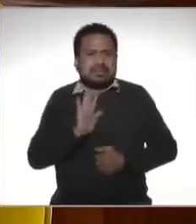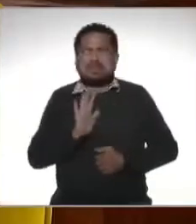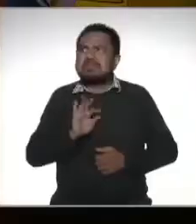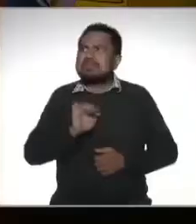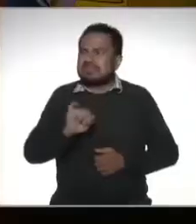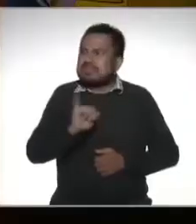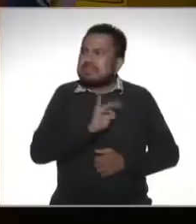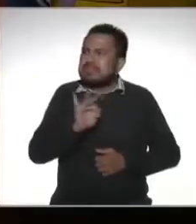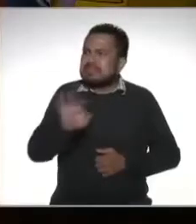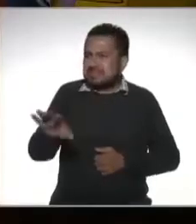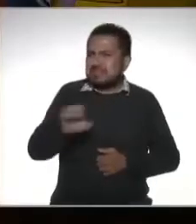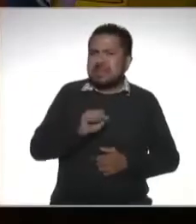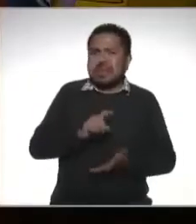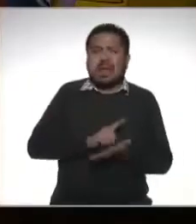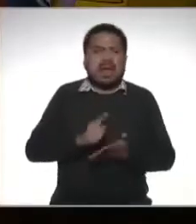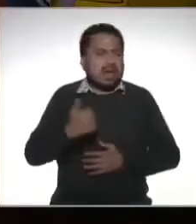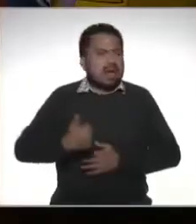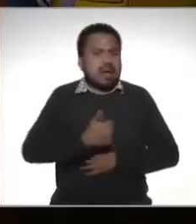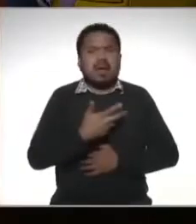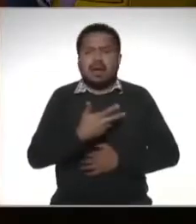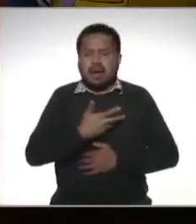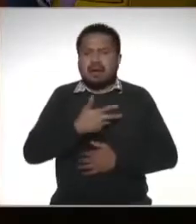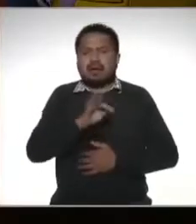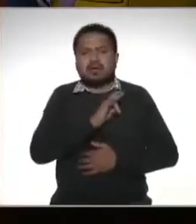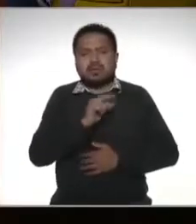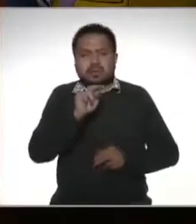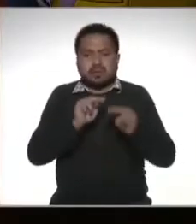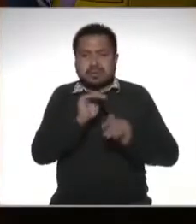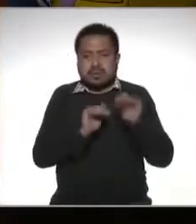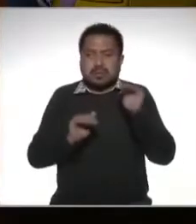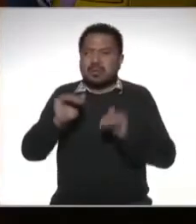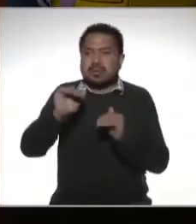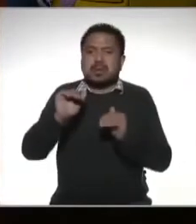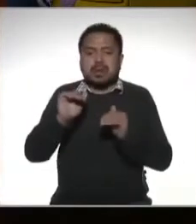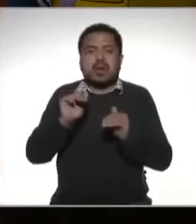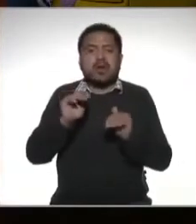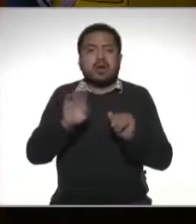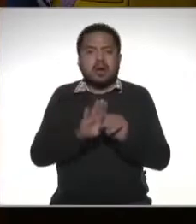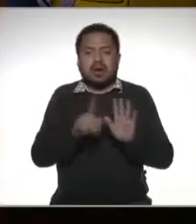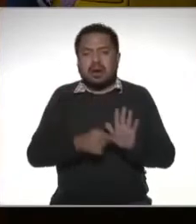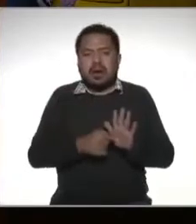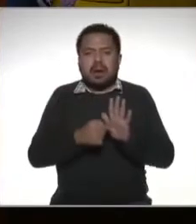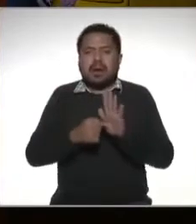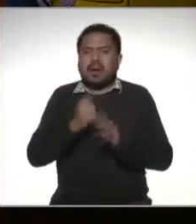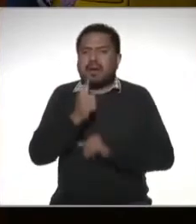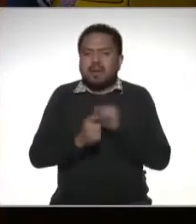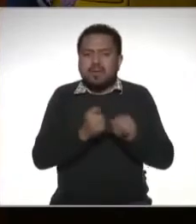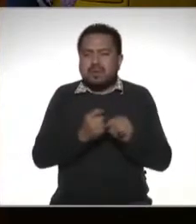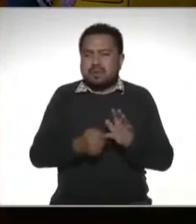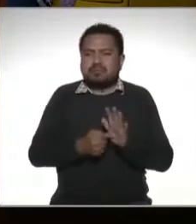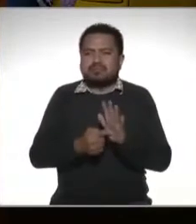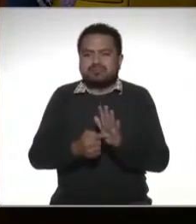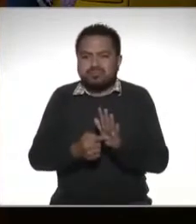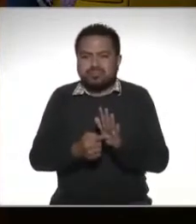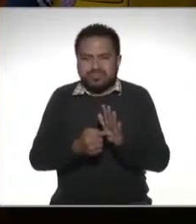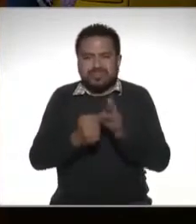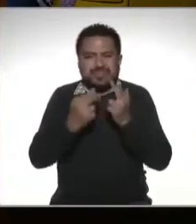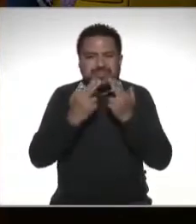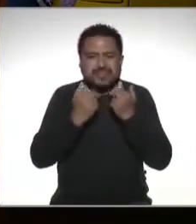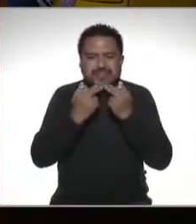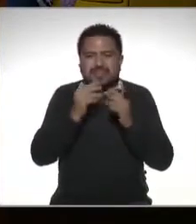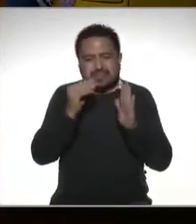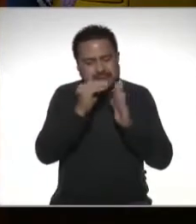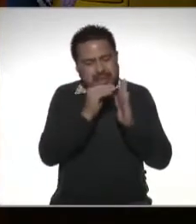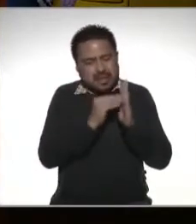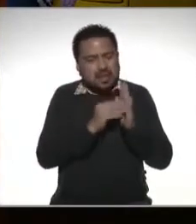dinero y además tenemos ese derecho entonces en ese caso subes a la modalidad de optativamente presentar tu declaración pides haces tu